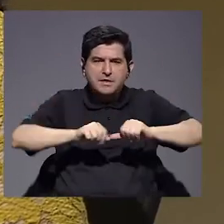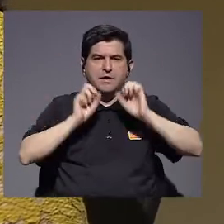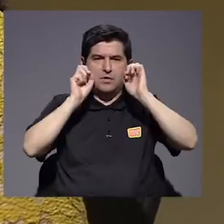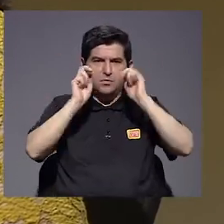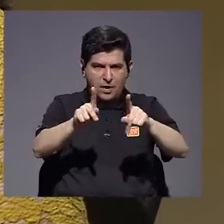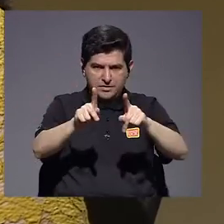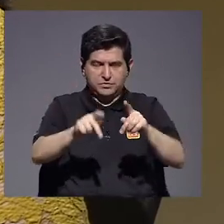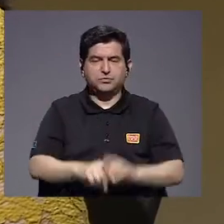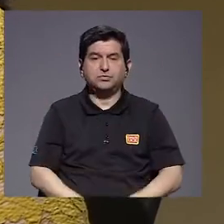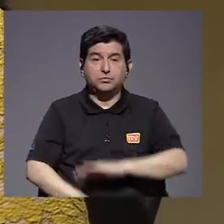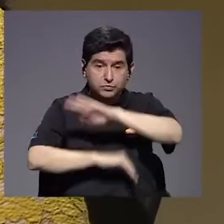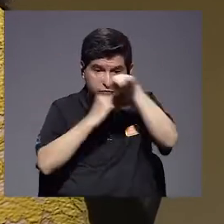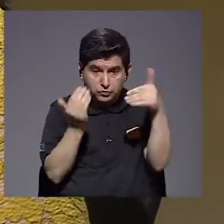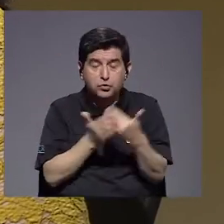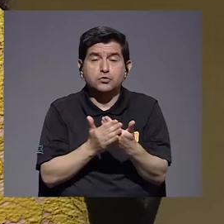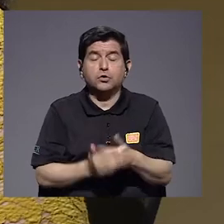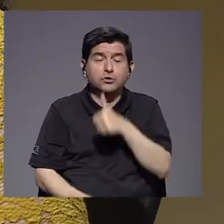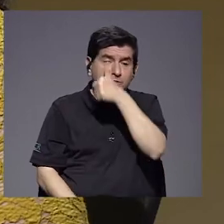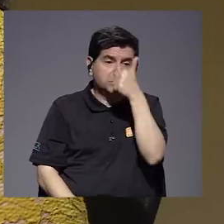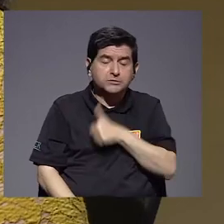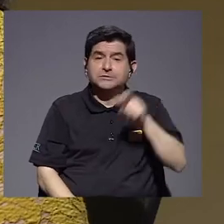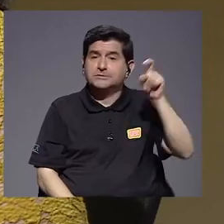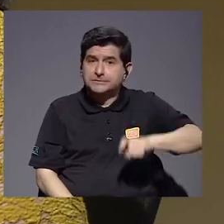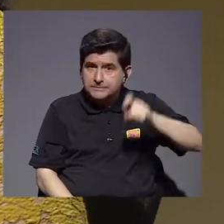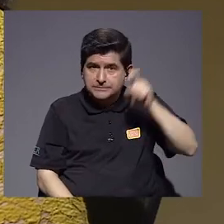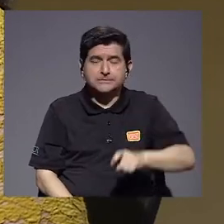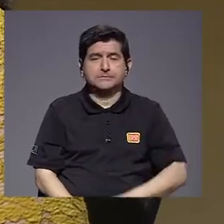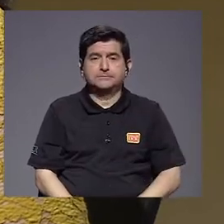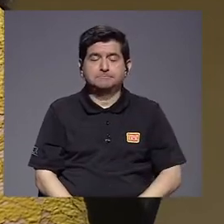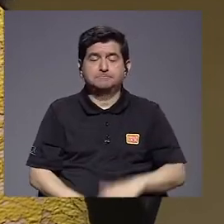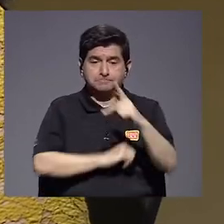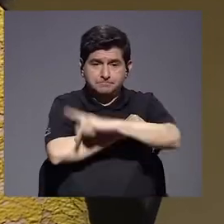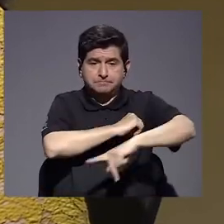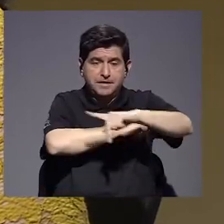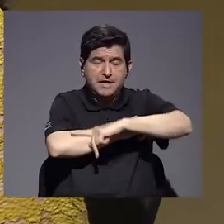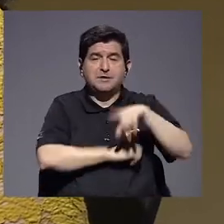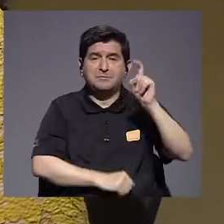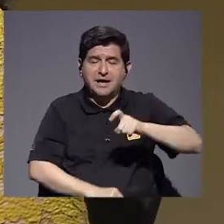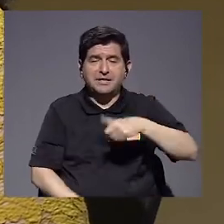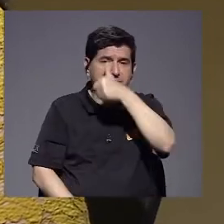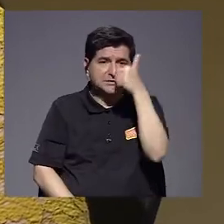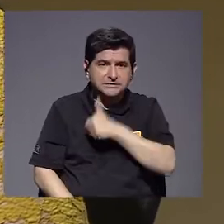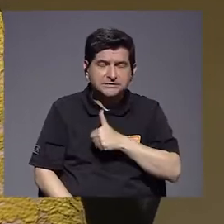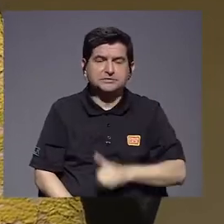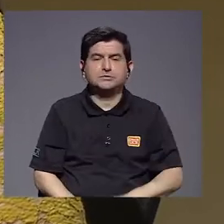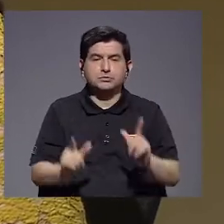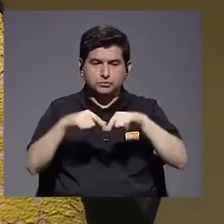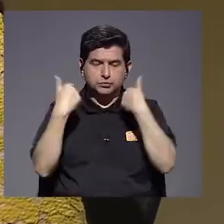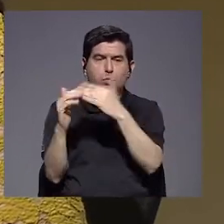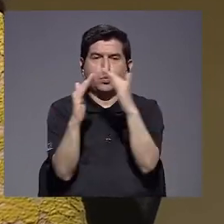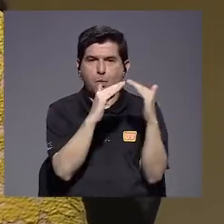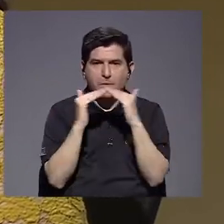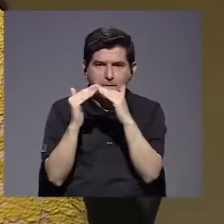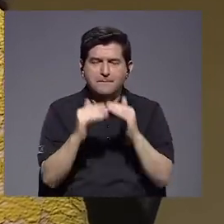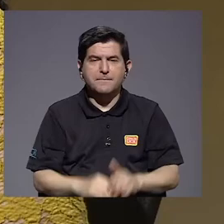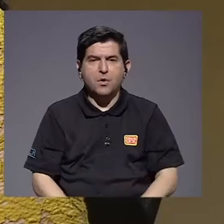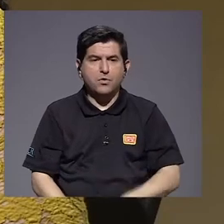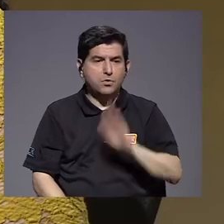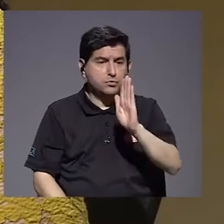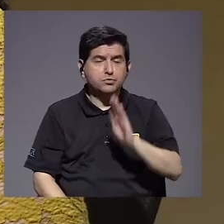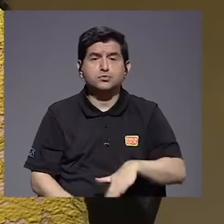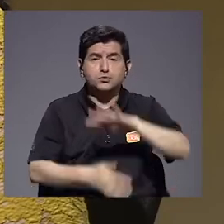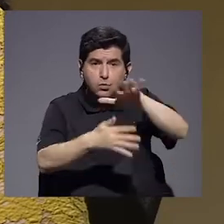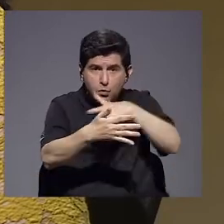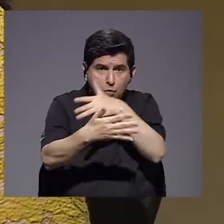posibilidades. Creo que todos tenemos que hacer sacrificios porque nuestro país amerita sacrificio porque hay un sector de la población que ha visto